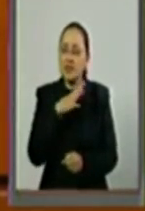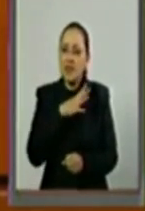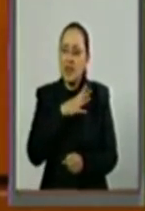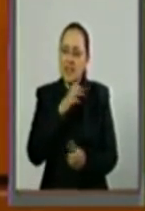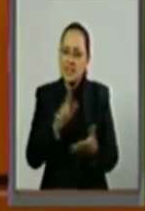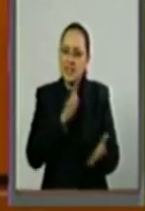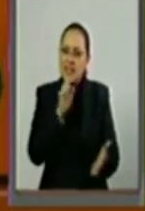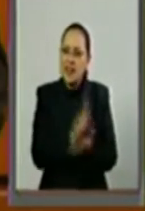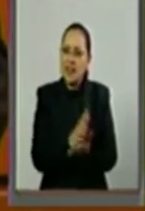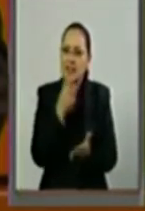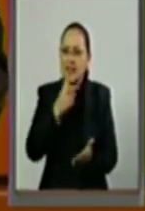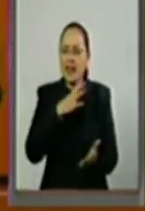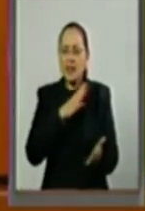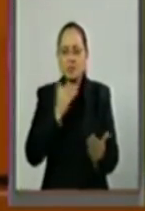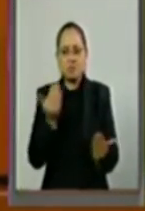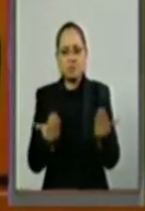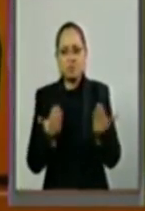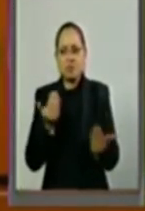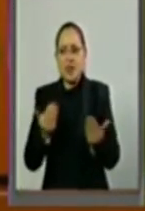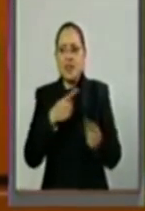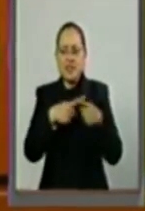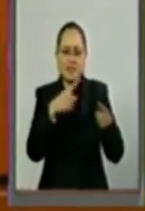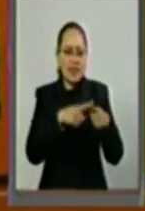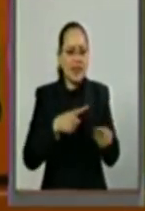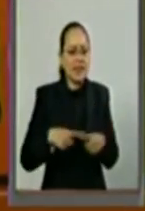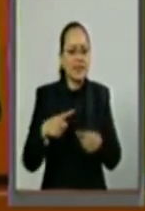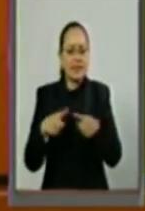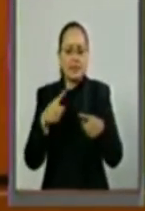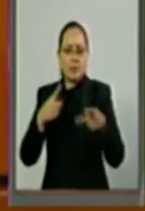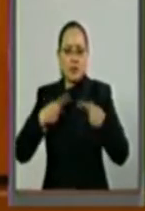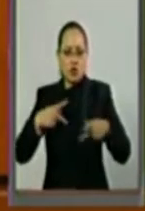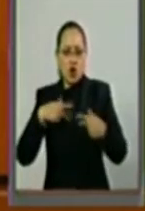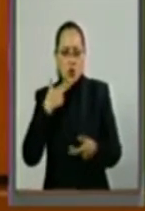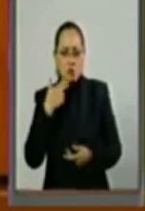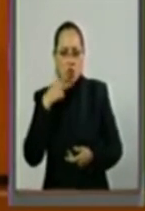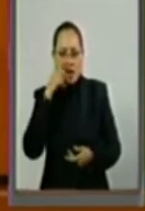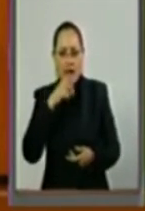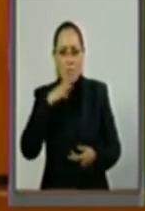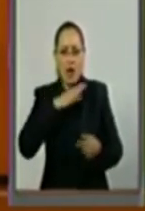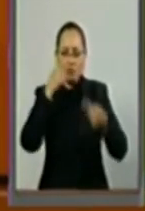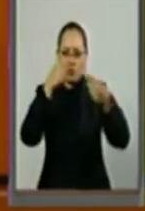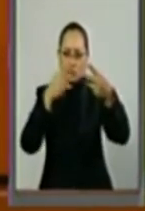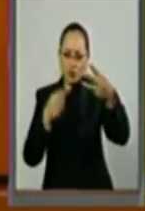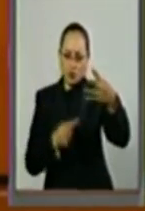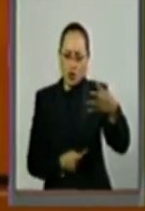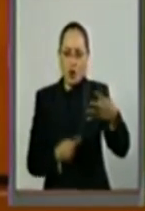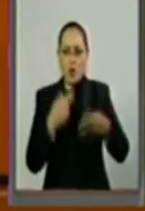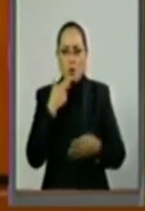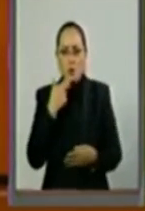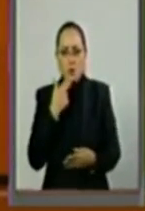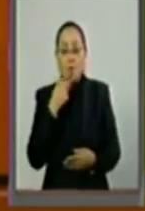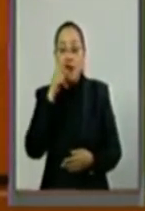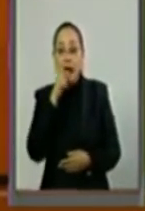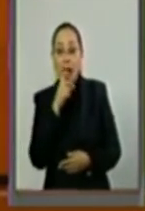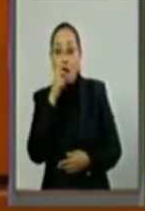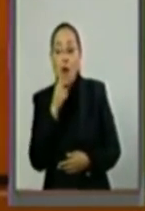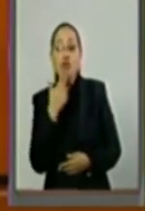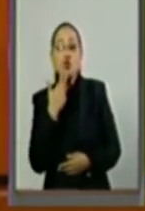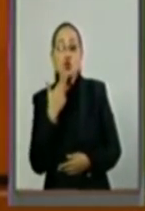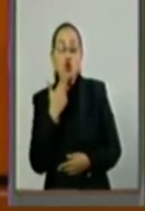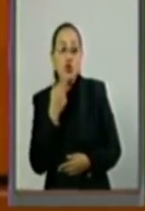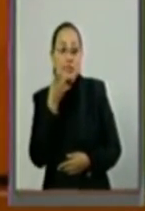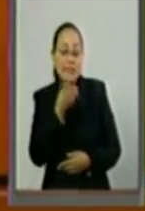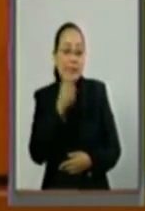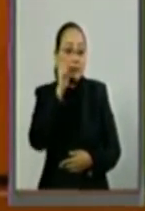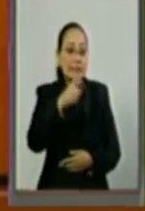entre los diferentes usuarios del agua. Como lo menciona el dictamen, el agua dulce es un recurso escaso,